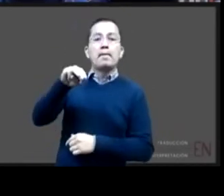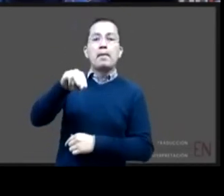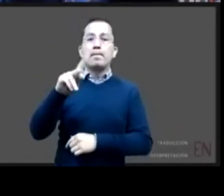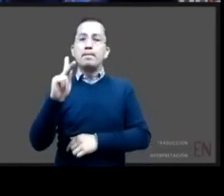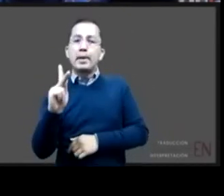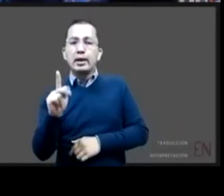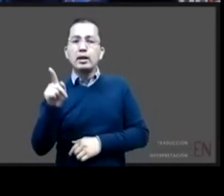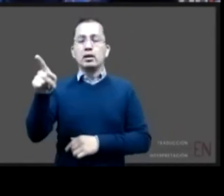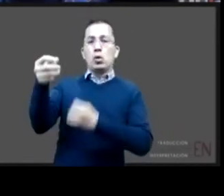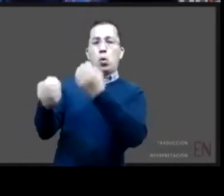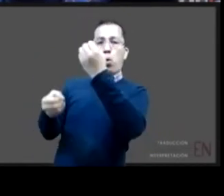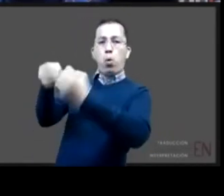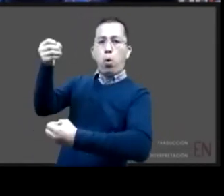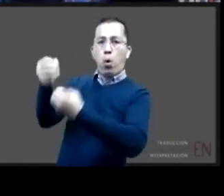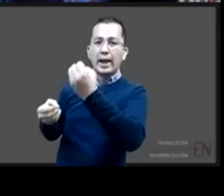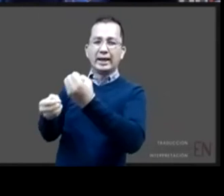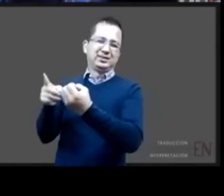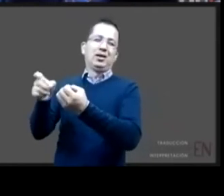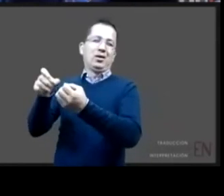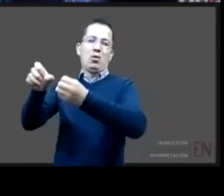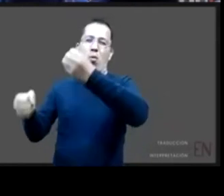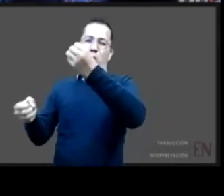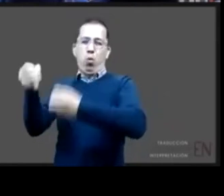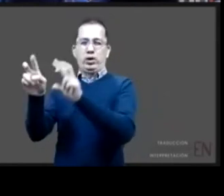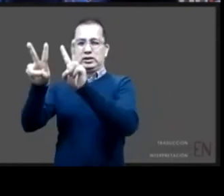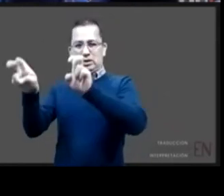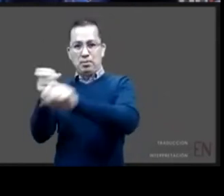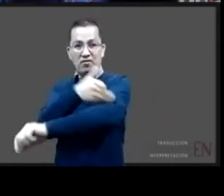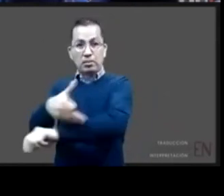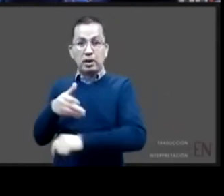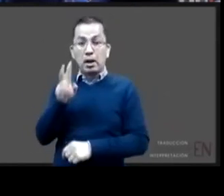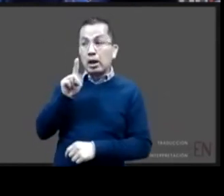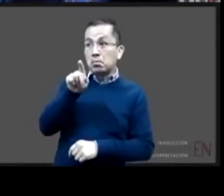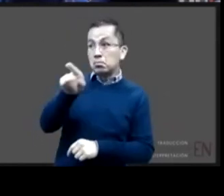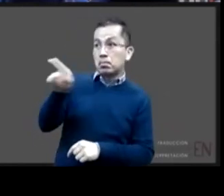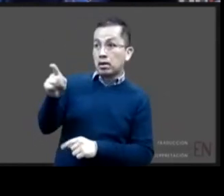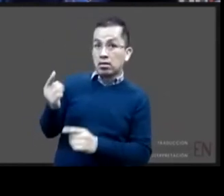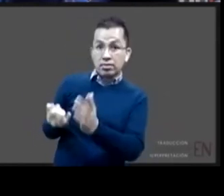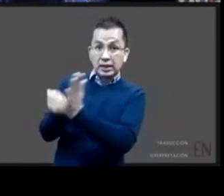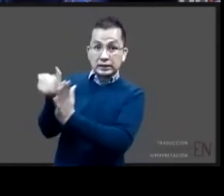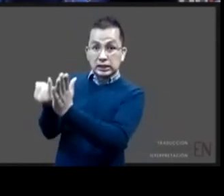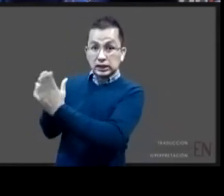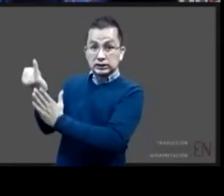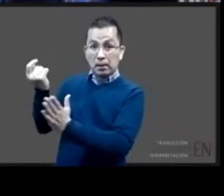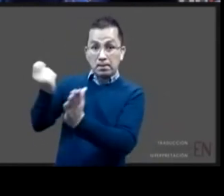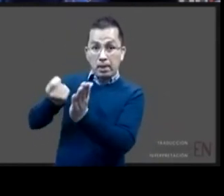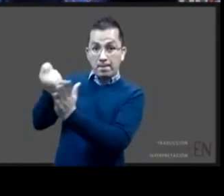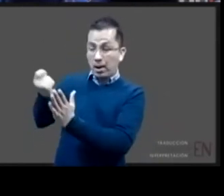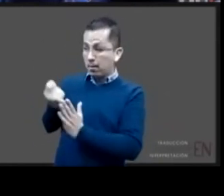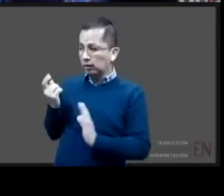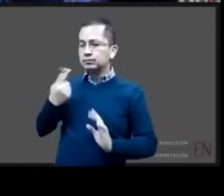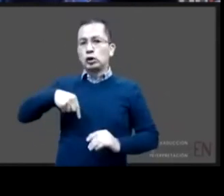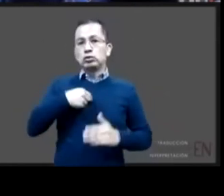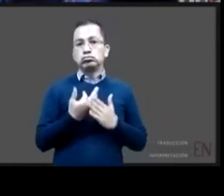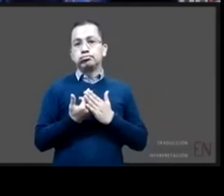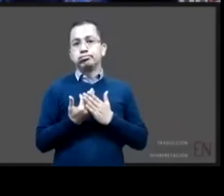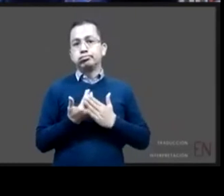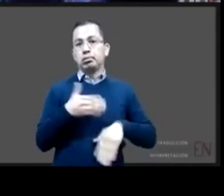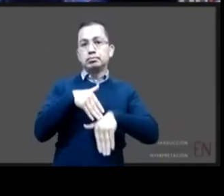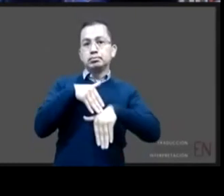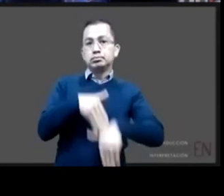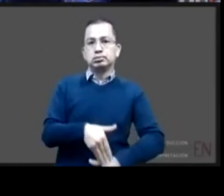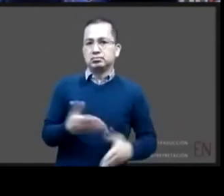familiar o un juez de primera instancia en torno a las disposiciones de los niños y en aquel entonces pues la